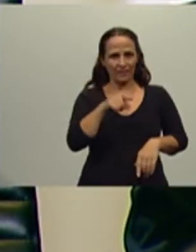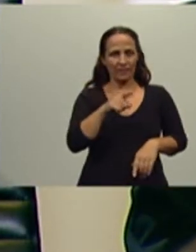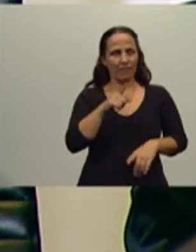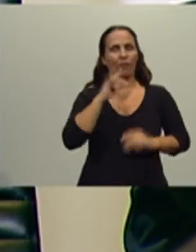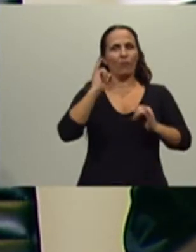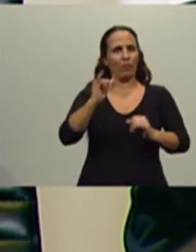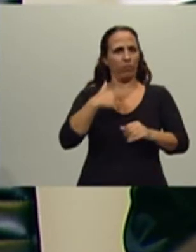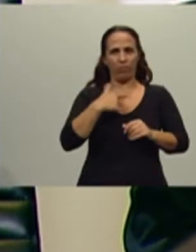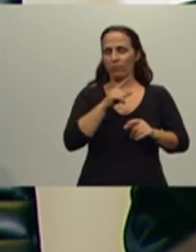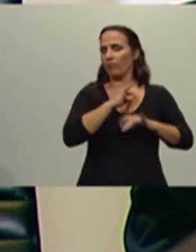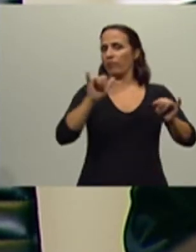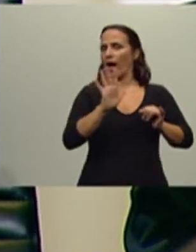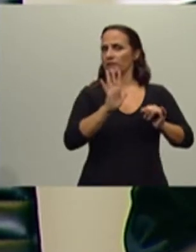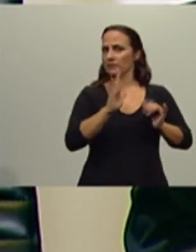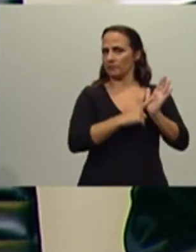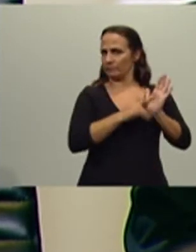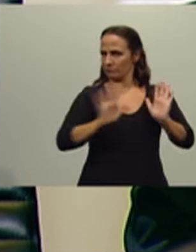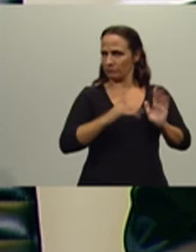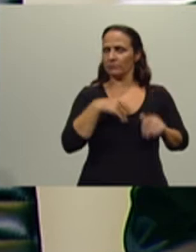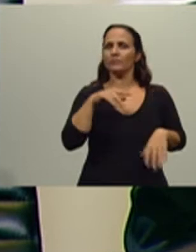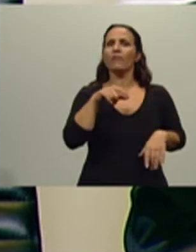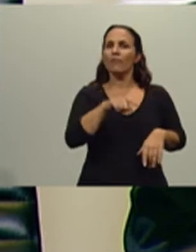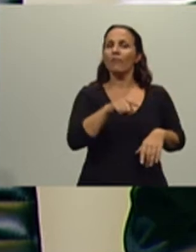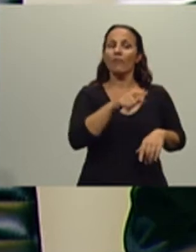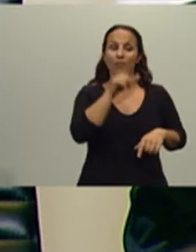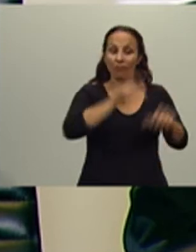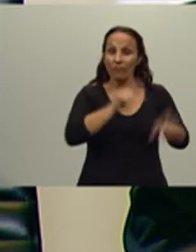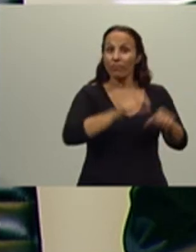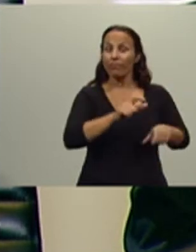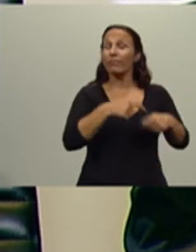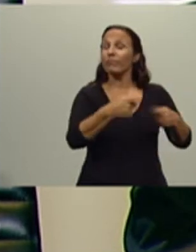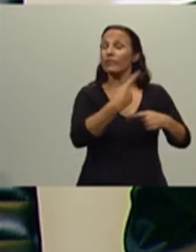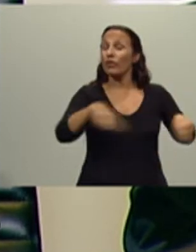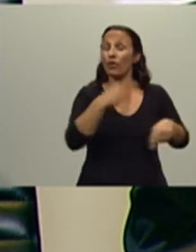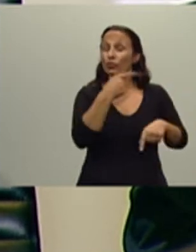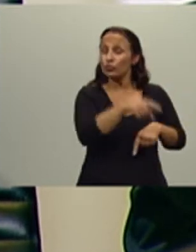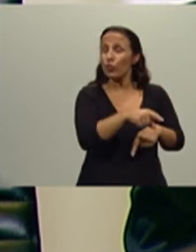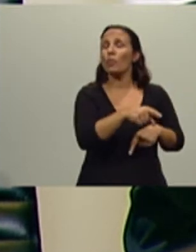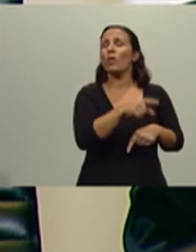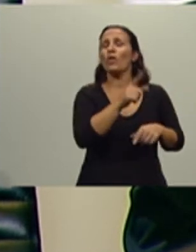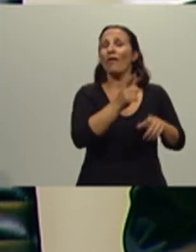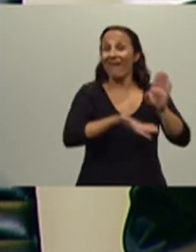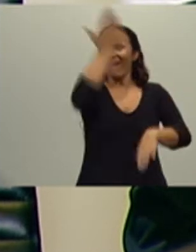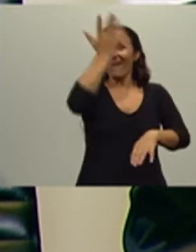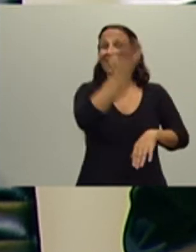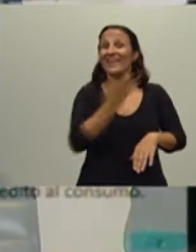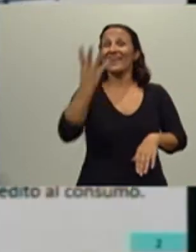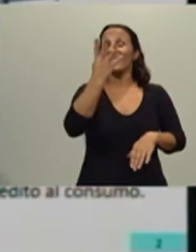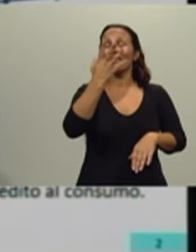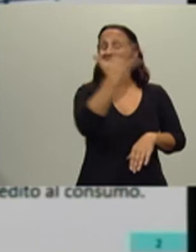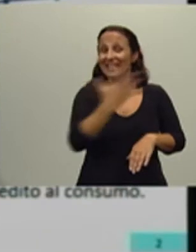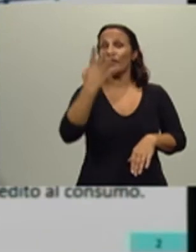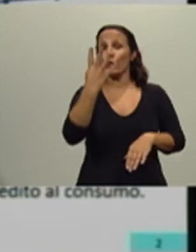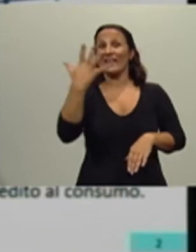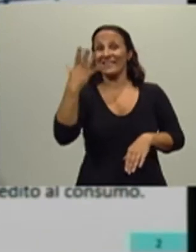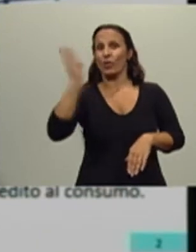para dar datos duros, el crédito al consumo por parte del sector financiero creció un 545%,